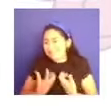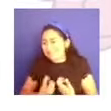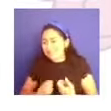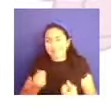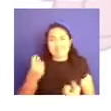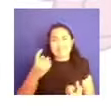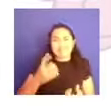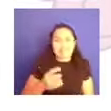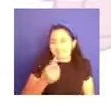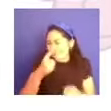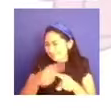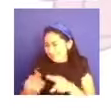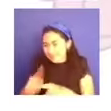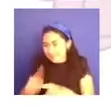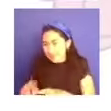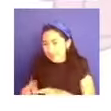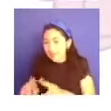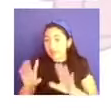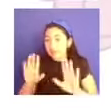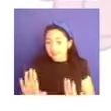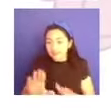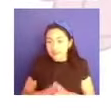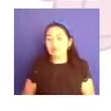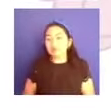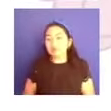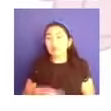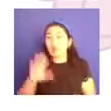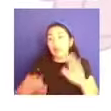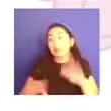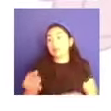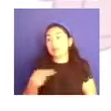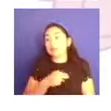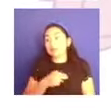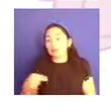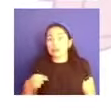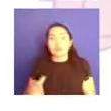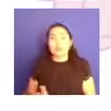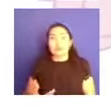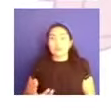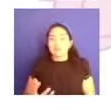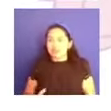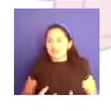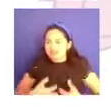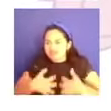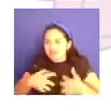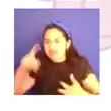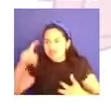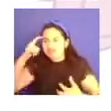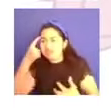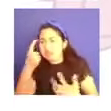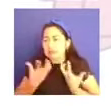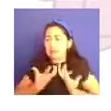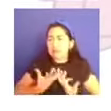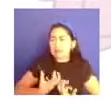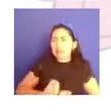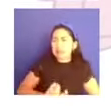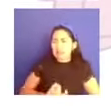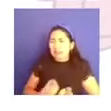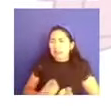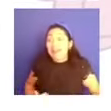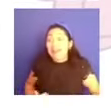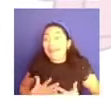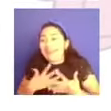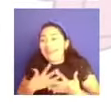ocasión, pues es Matea, miedo, alegría, tristeza, enojo y amor. Las emociones nos hacen sentir bienestar o